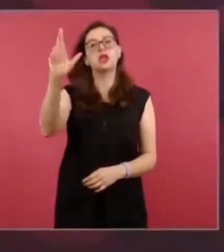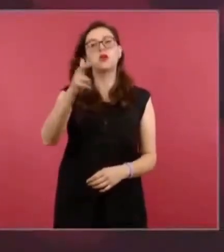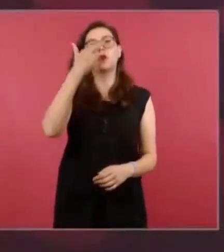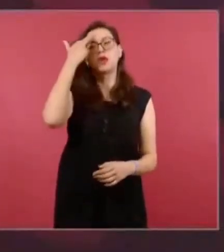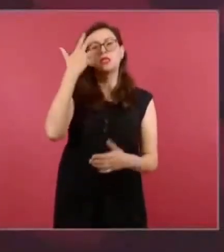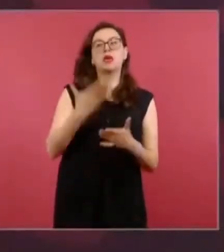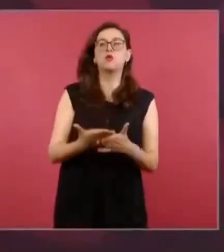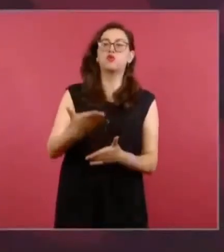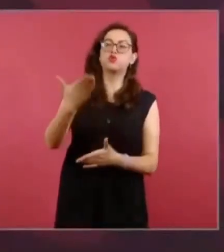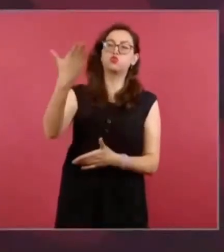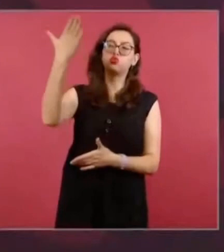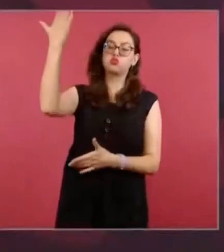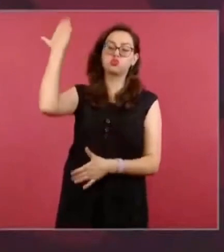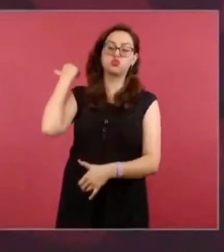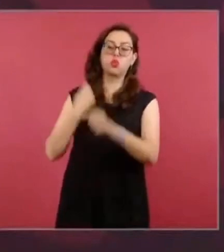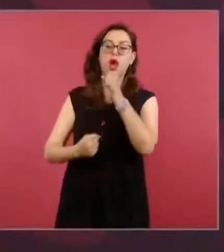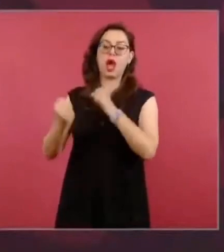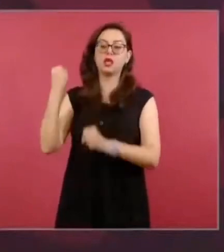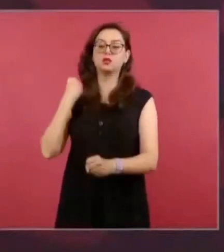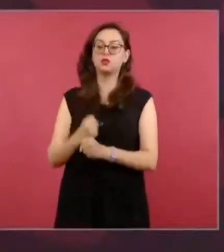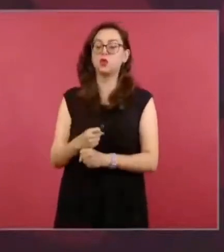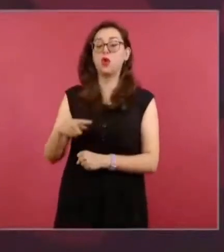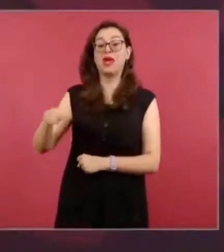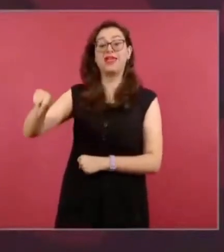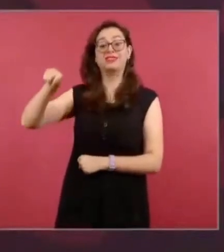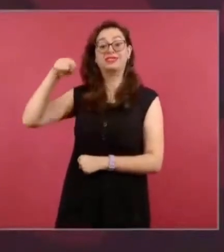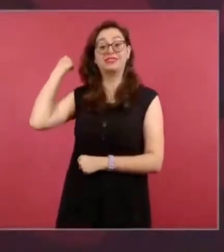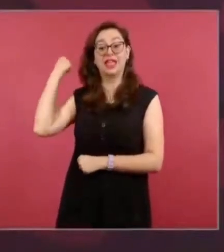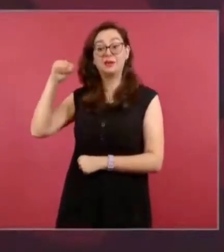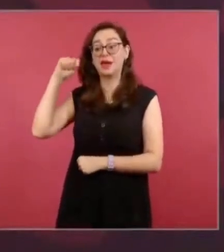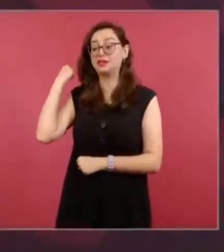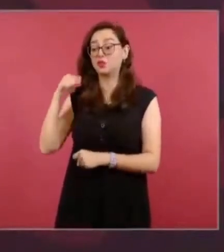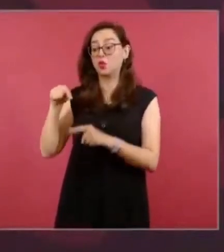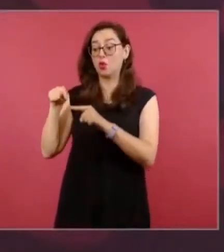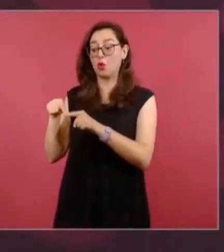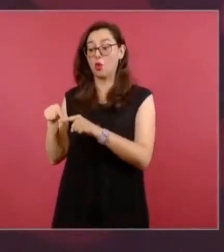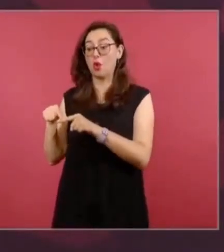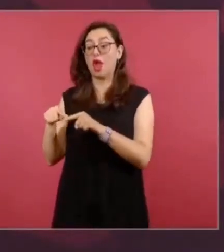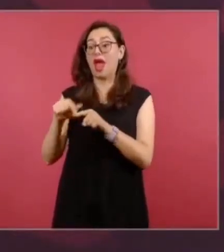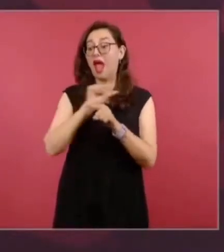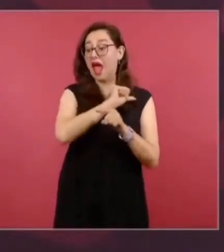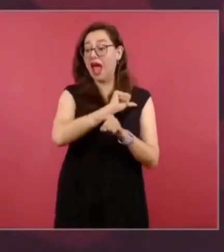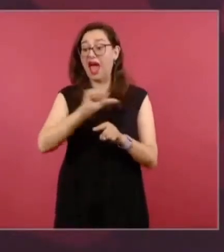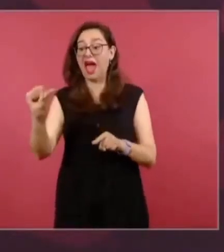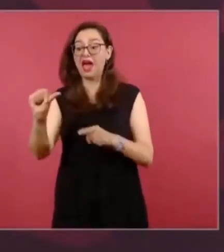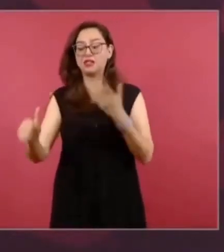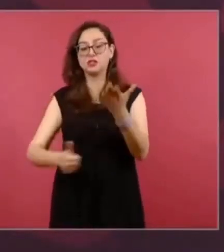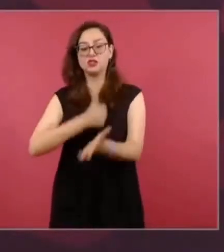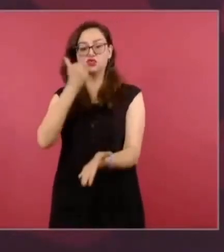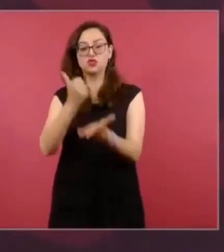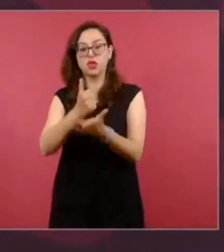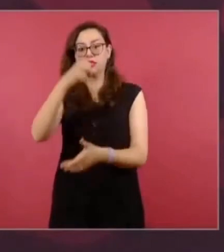desde Tabasco a México, éxodo por la democracia?